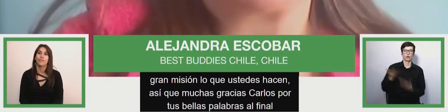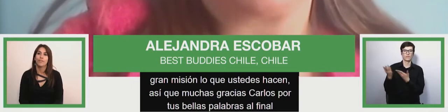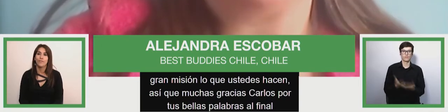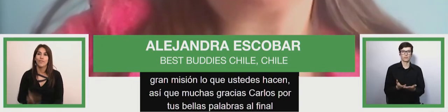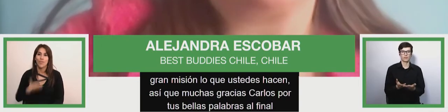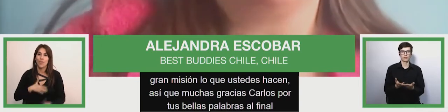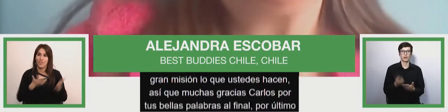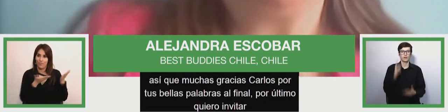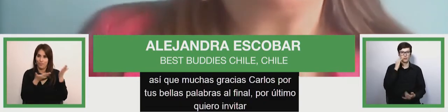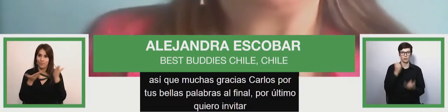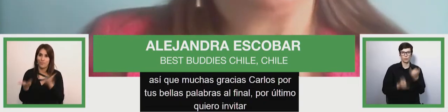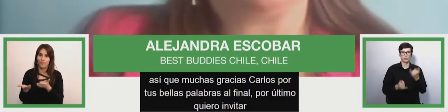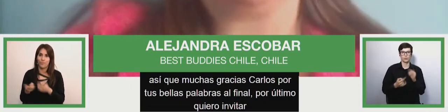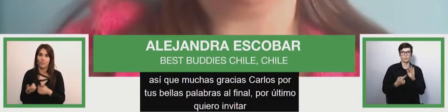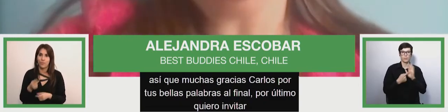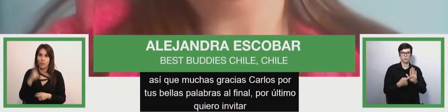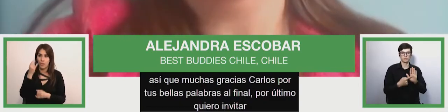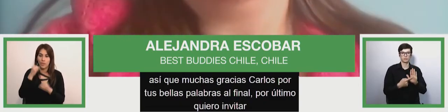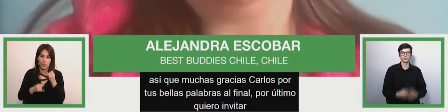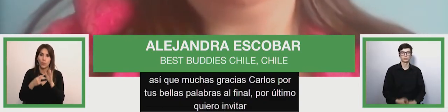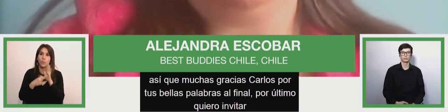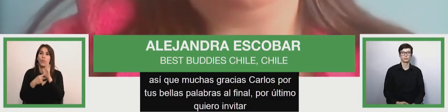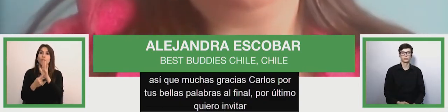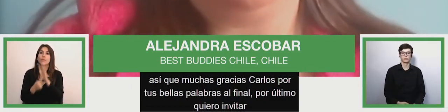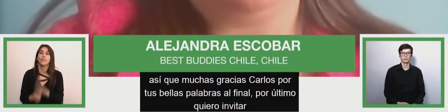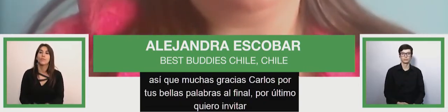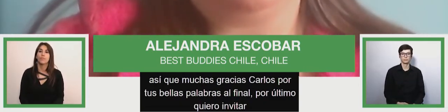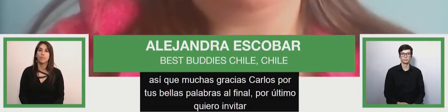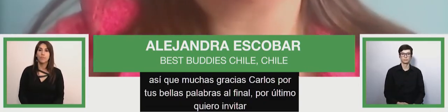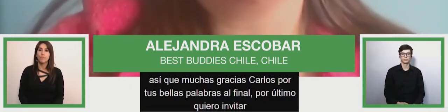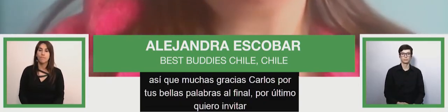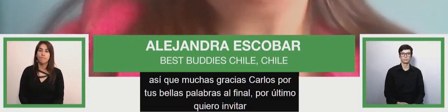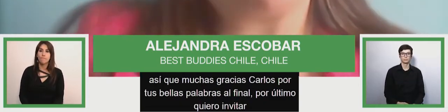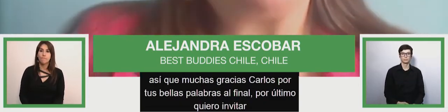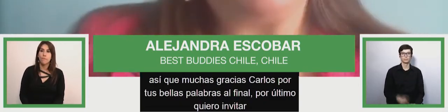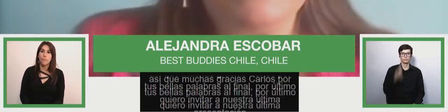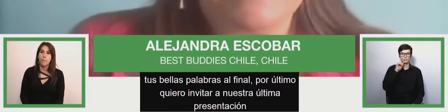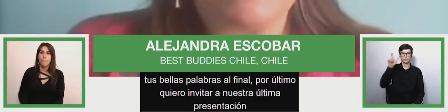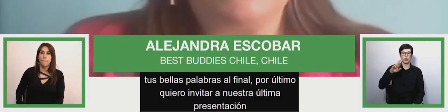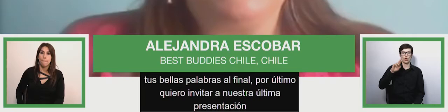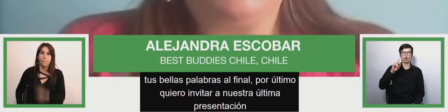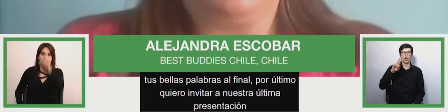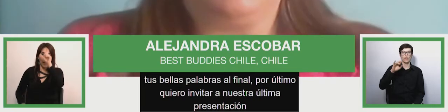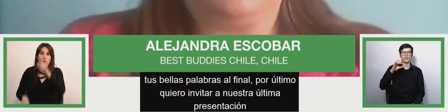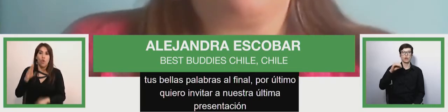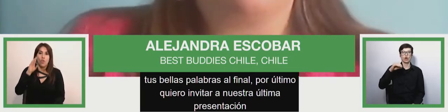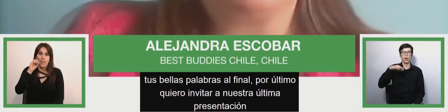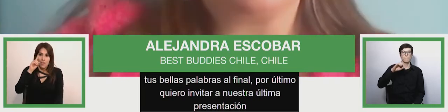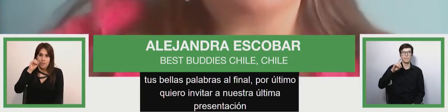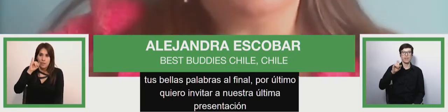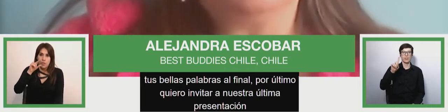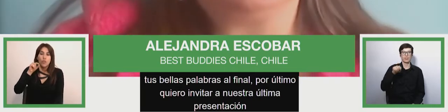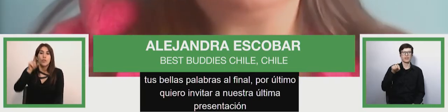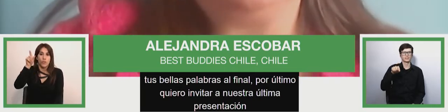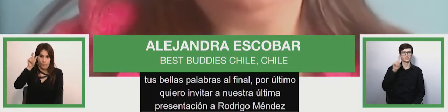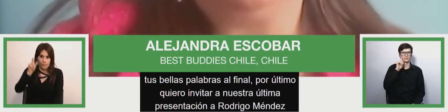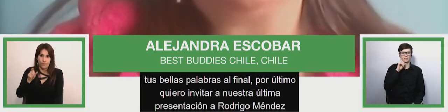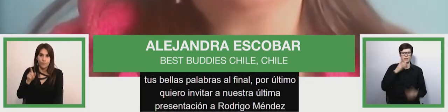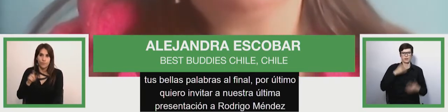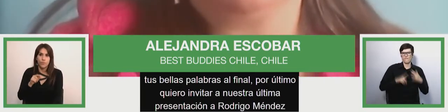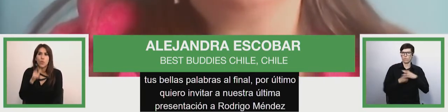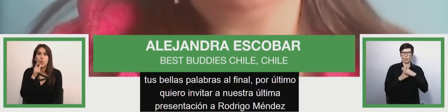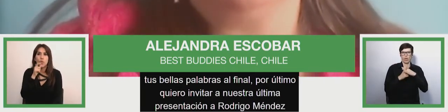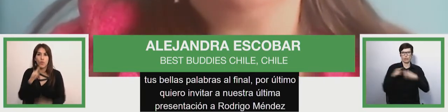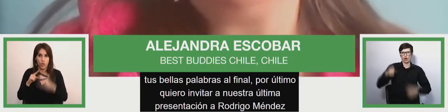a nuestra última presentación a Rodrigo Méndez fundador y